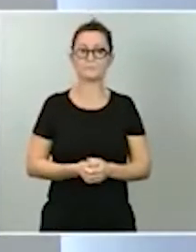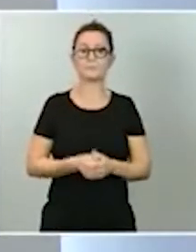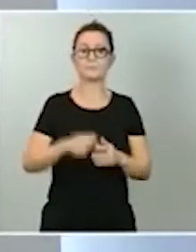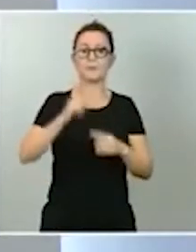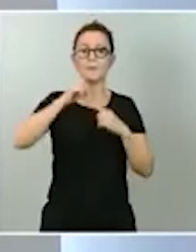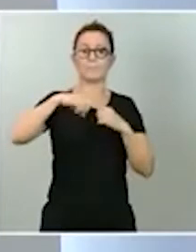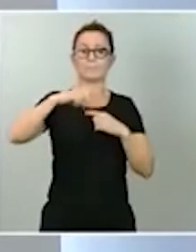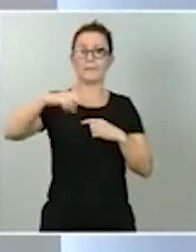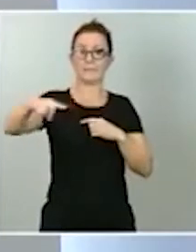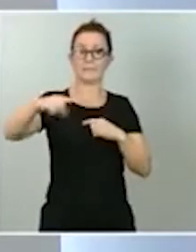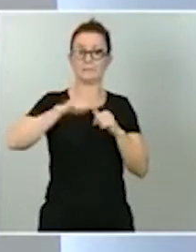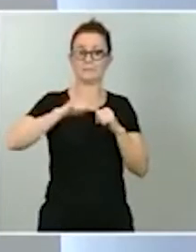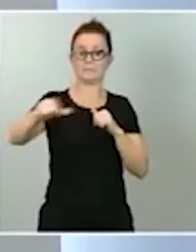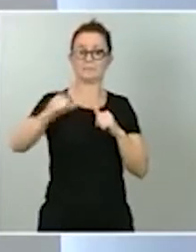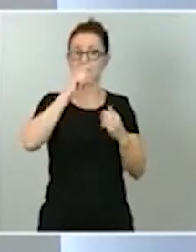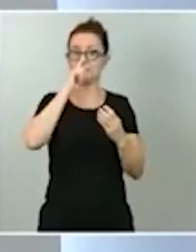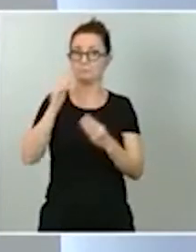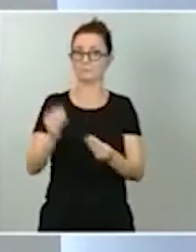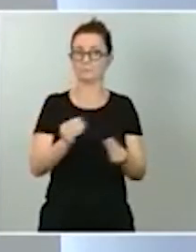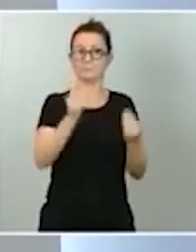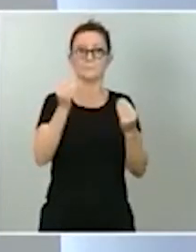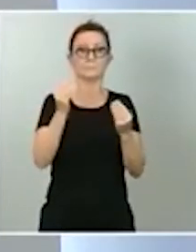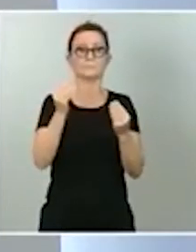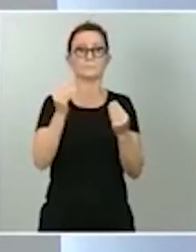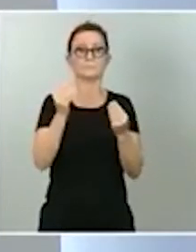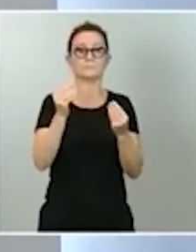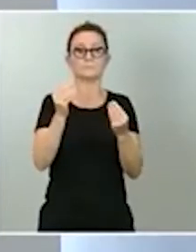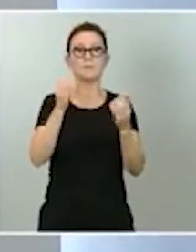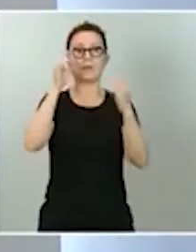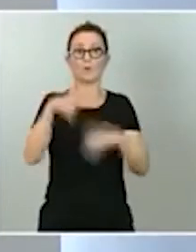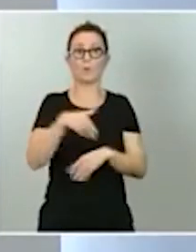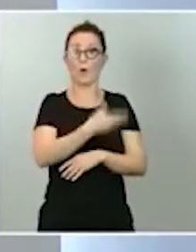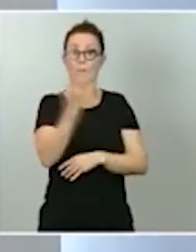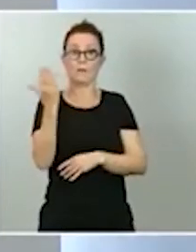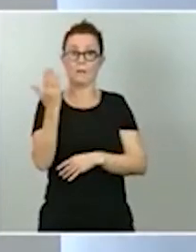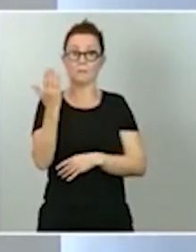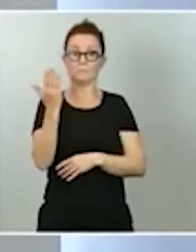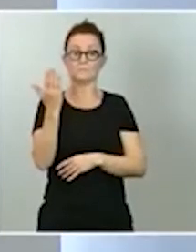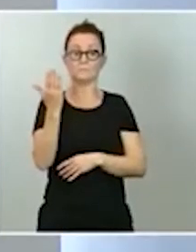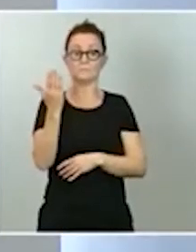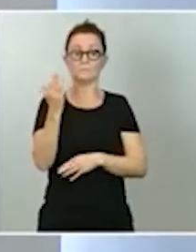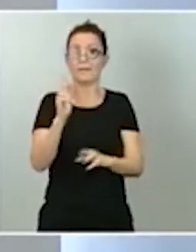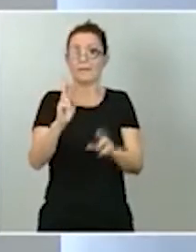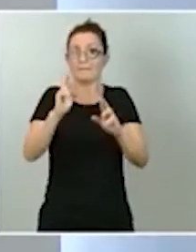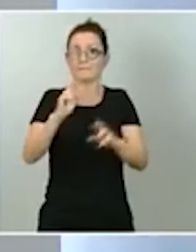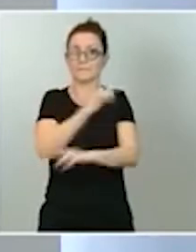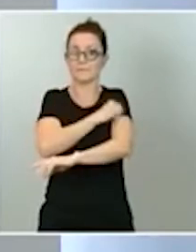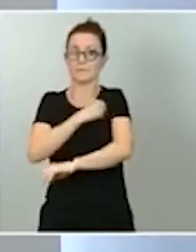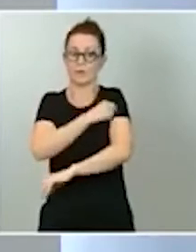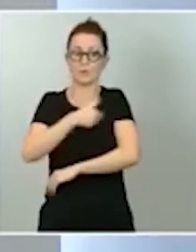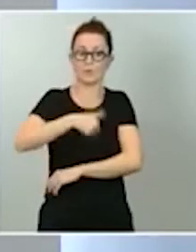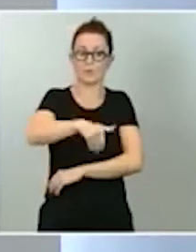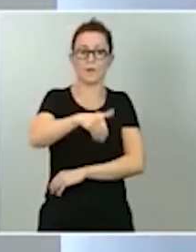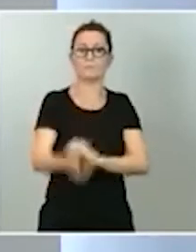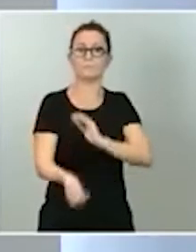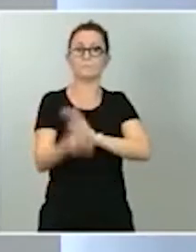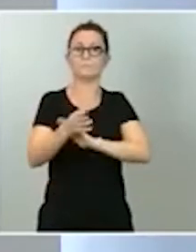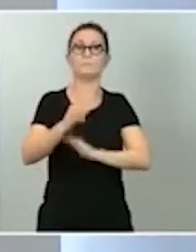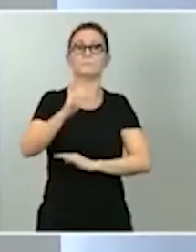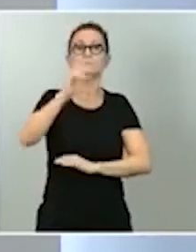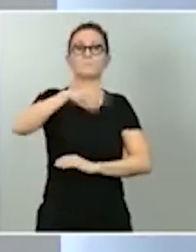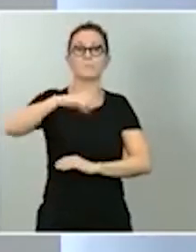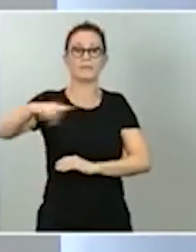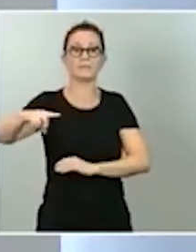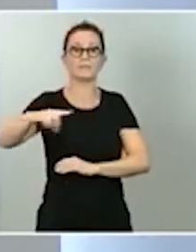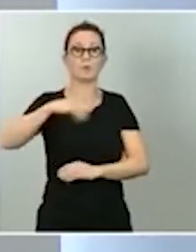prevemos, como estima todo el mundo, es la llegada de una vacuna en los próximos meses y un proceso de vacunación que podría culminar en